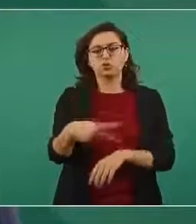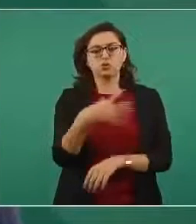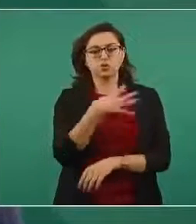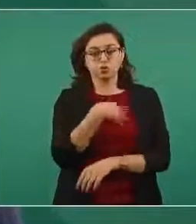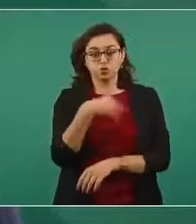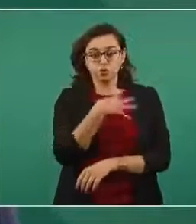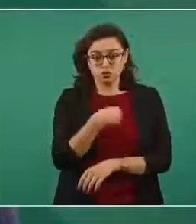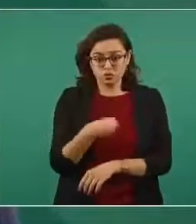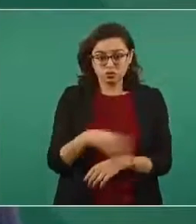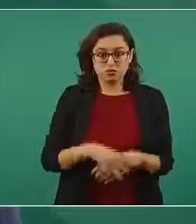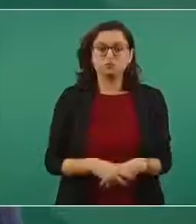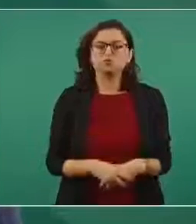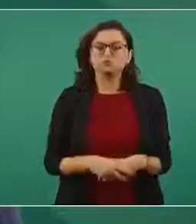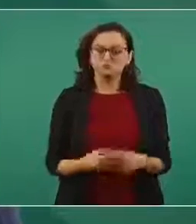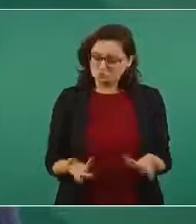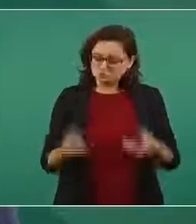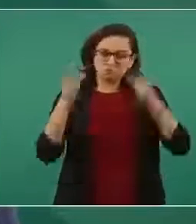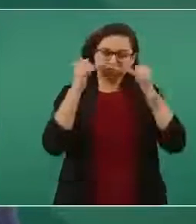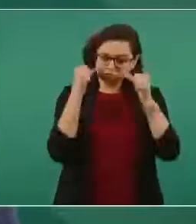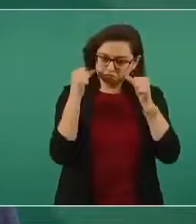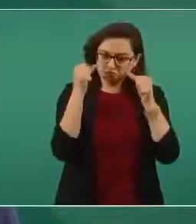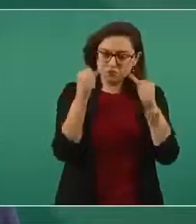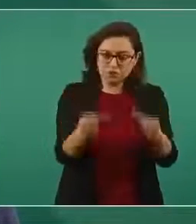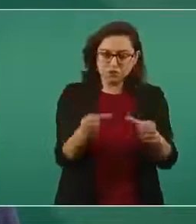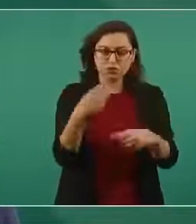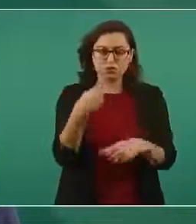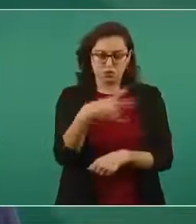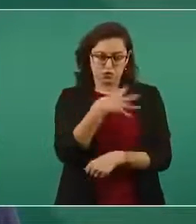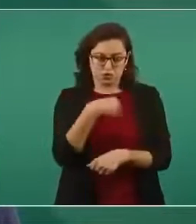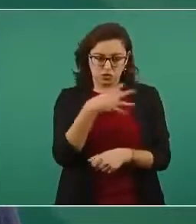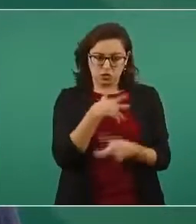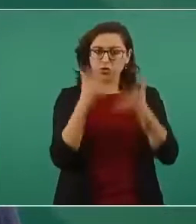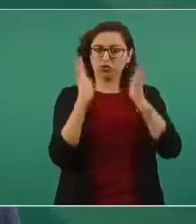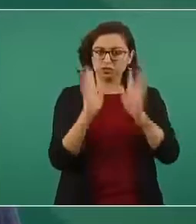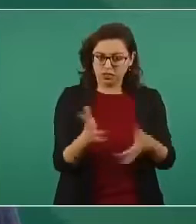y nos aplicamos y se liberó a su hijo